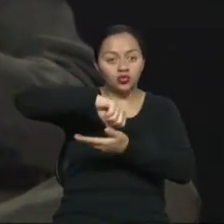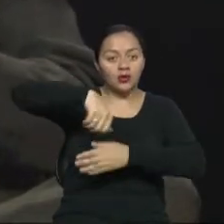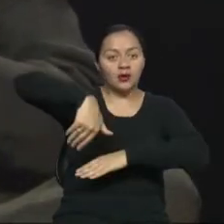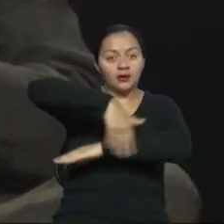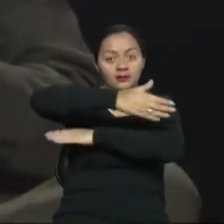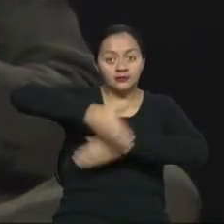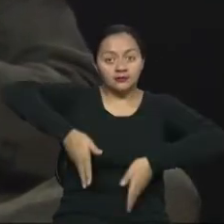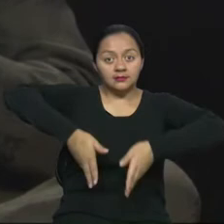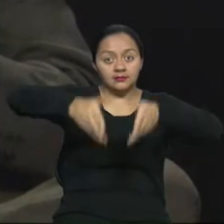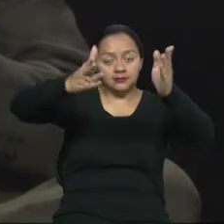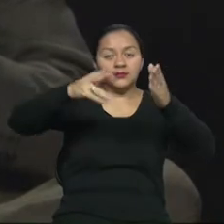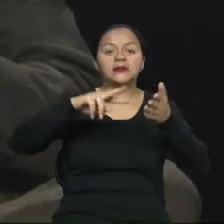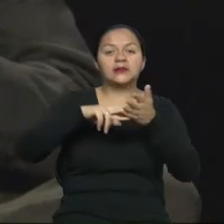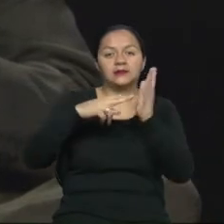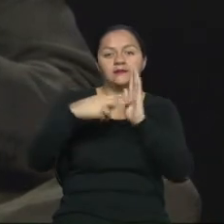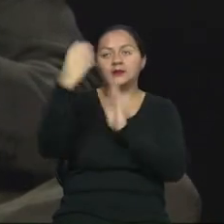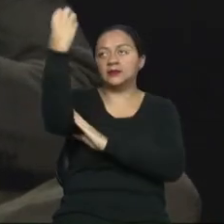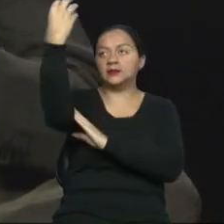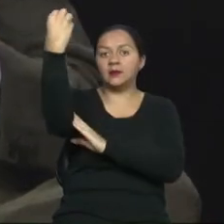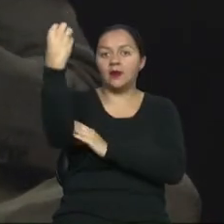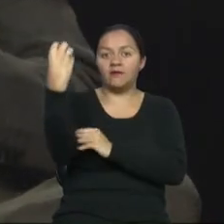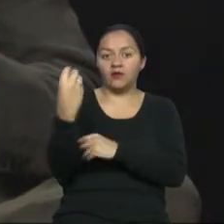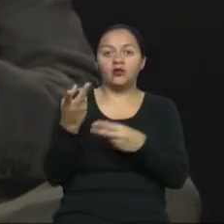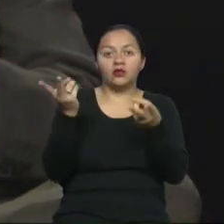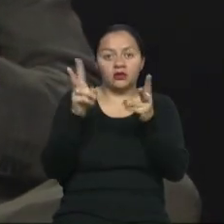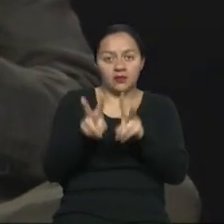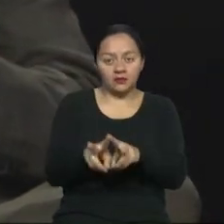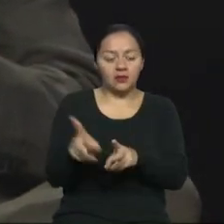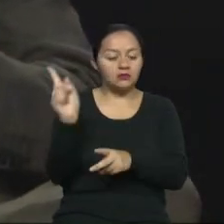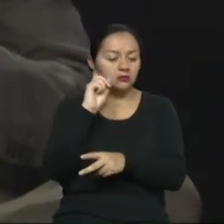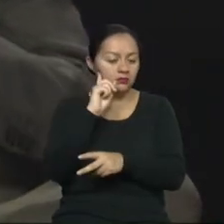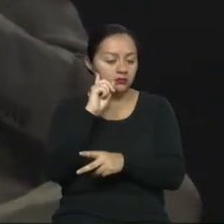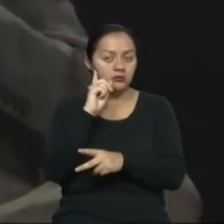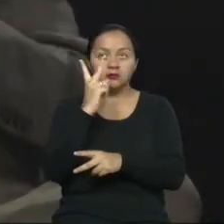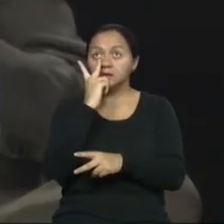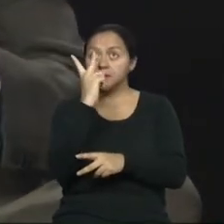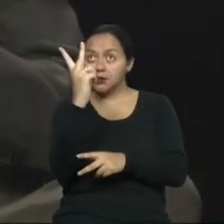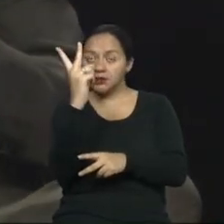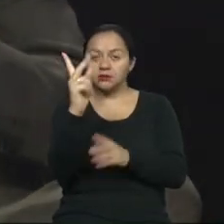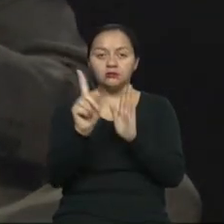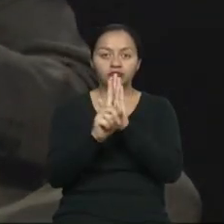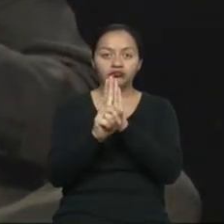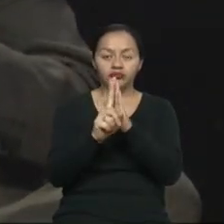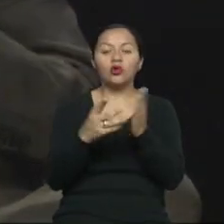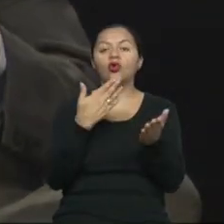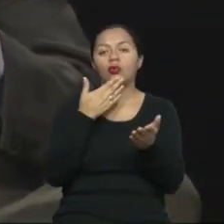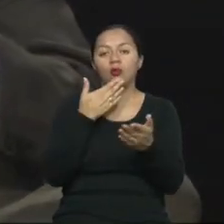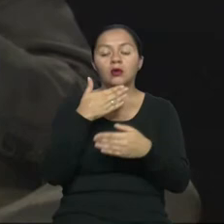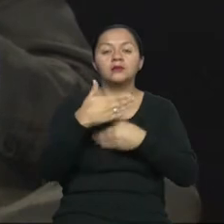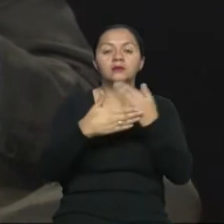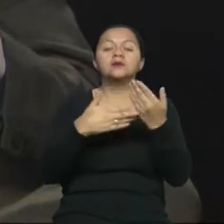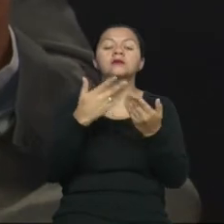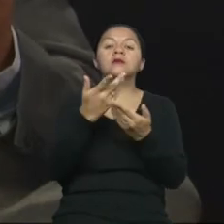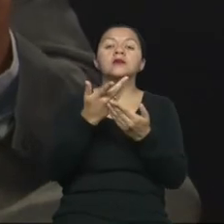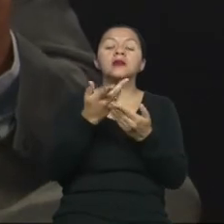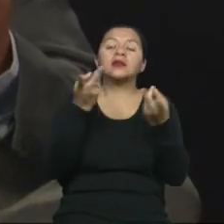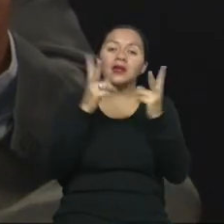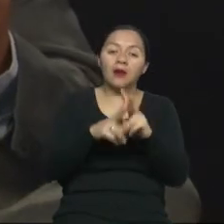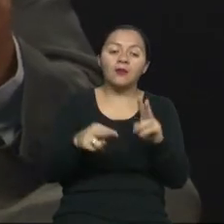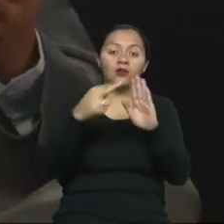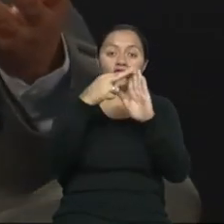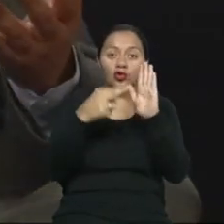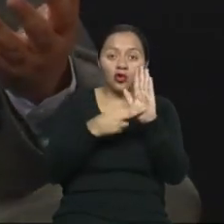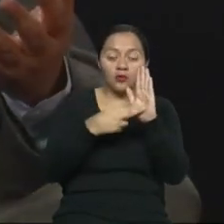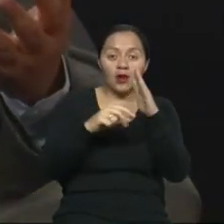también incorporo semaforización, elementos urbanos. Acabamos de actualizar una norma de mobiliario urbano en la cual ya